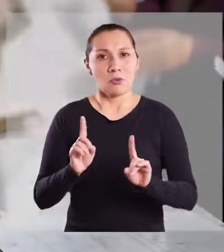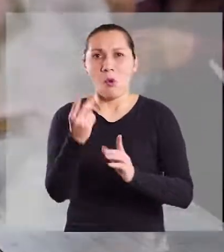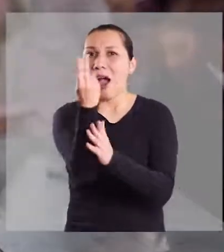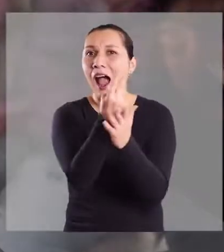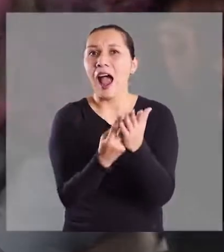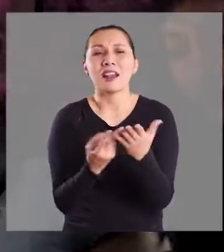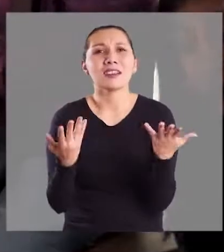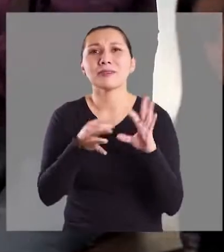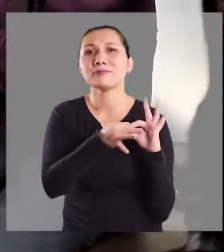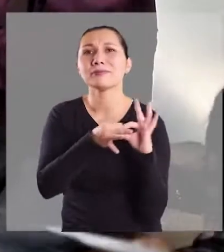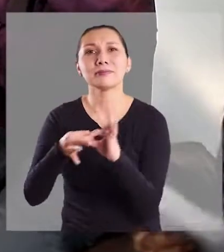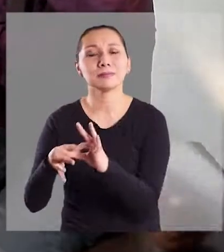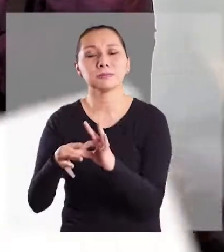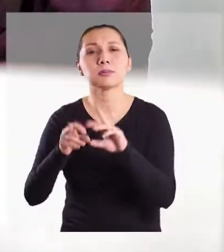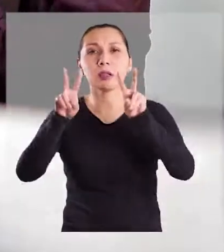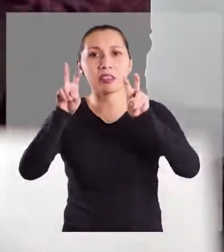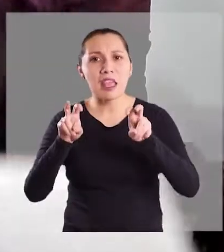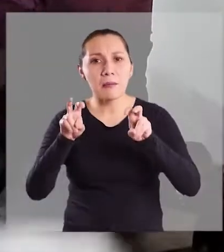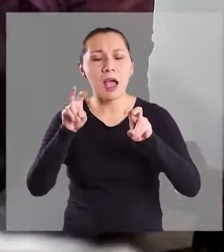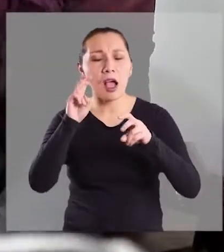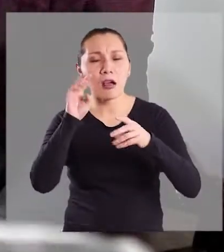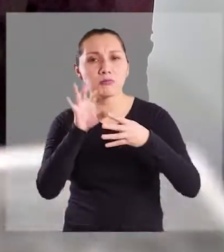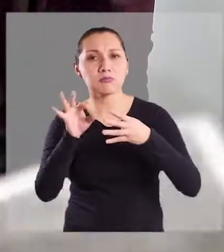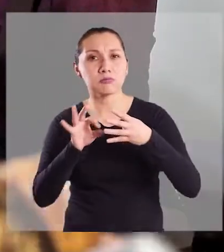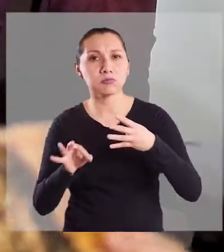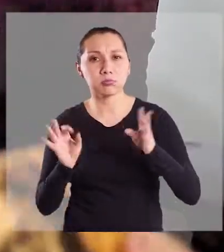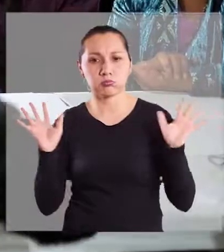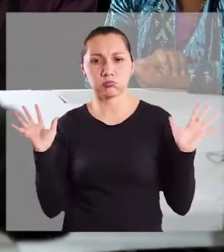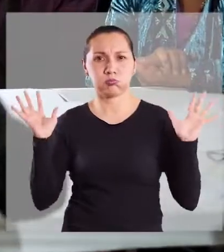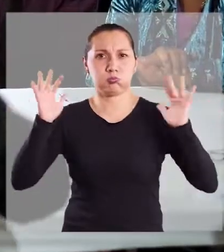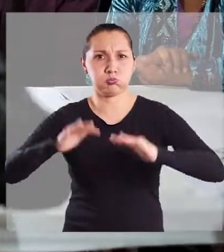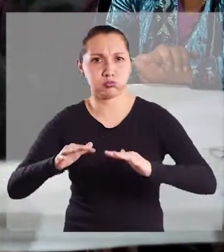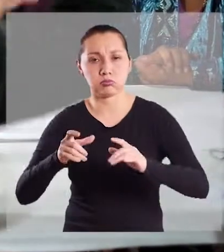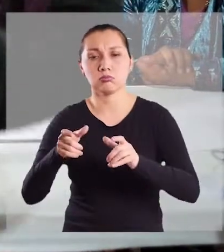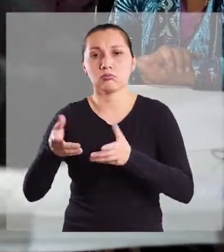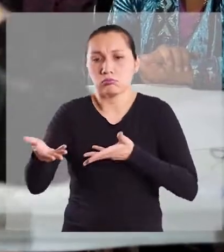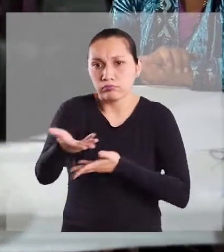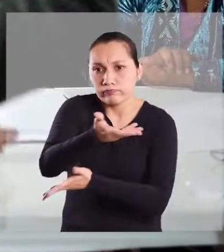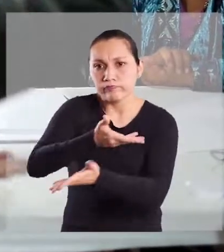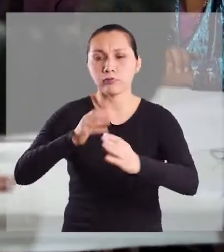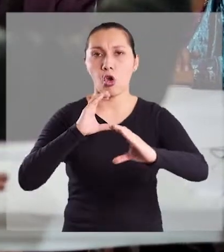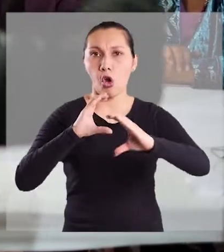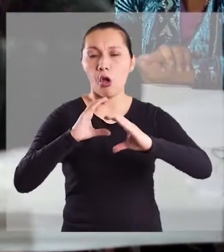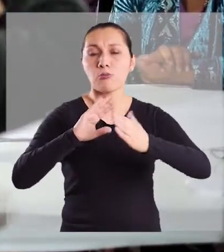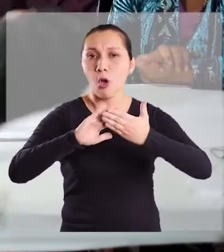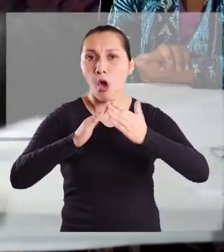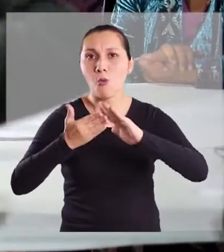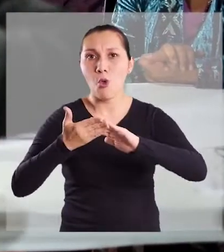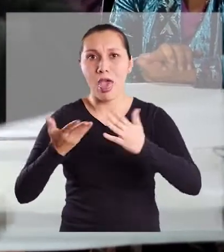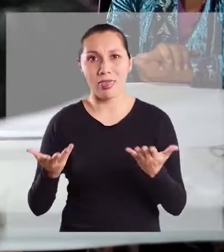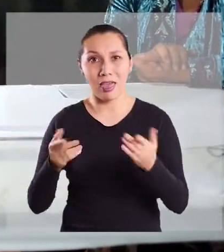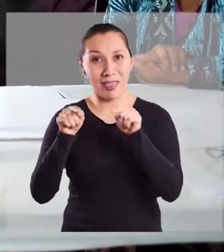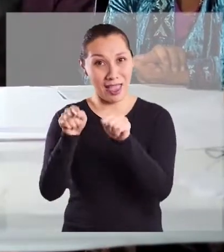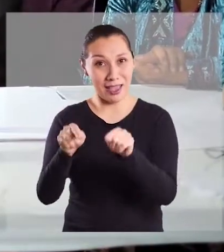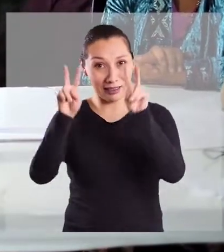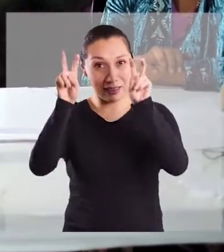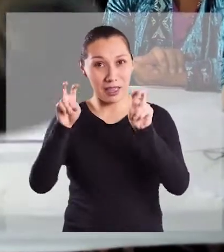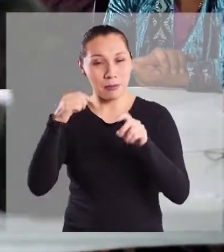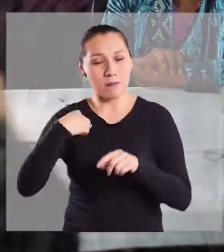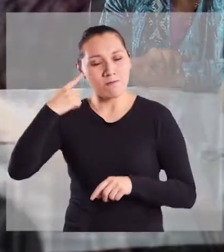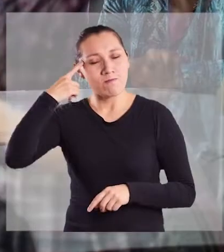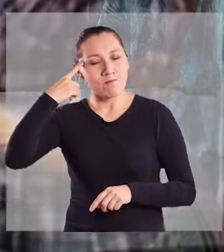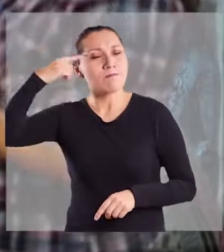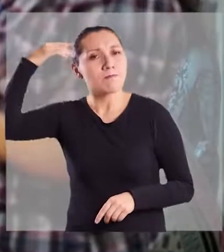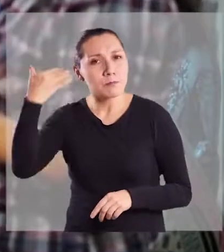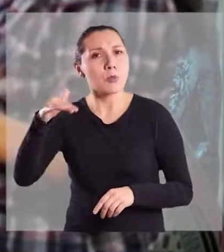que es arte en cuanto a elemento aglutinador de la comunidad. Entonces, en ese aspecto me